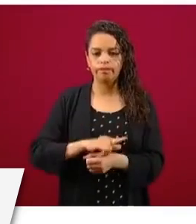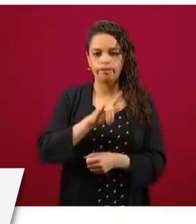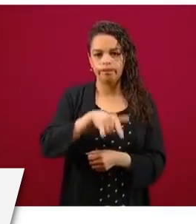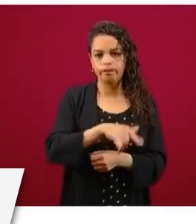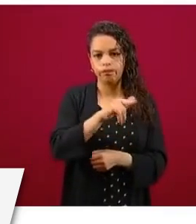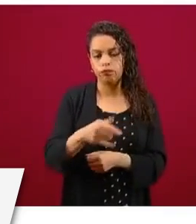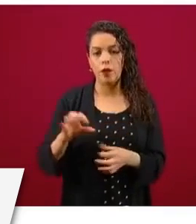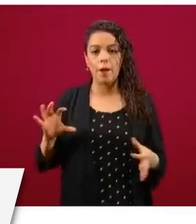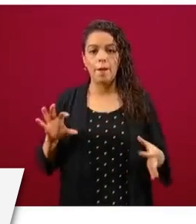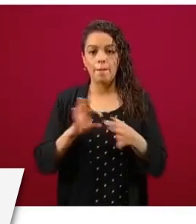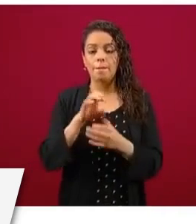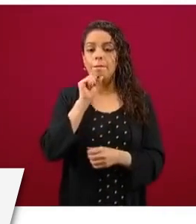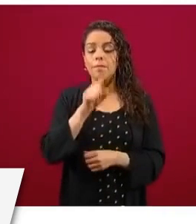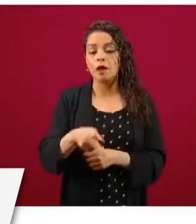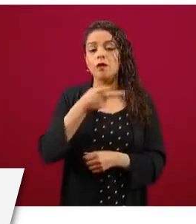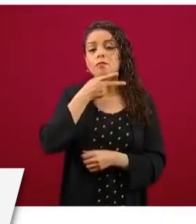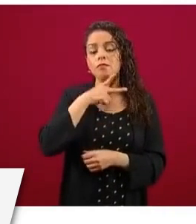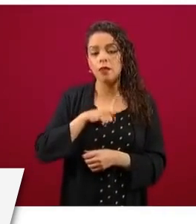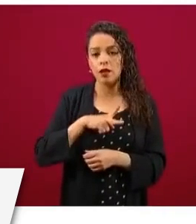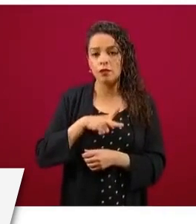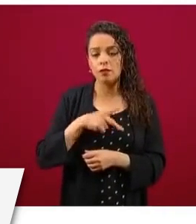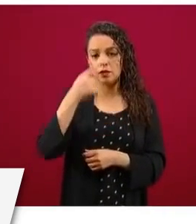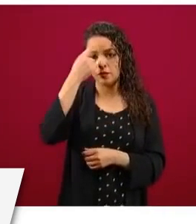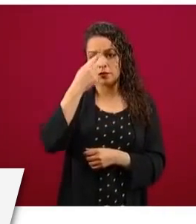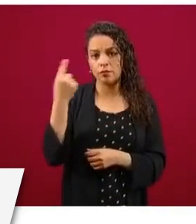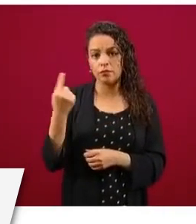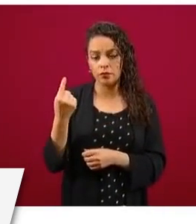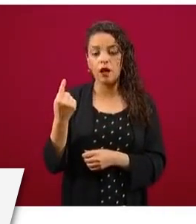Pemex se hace la inhabilitación de las tomas clandestinas.